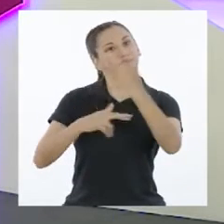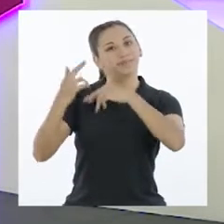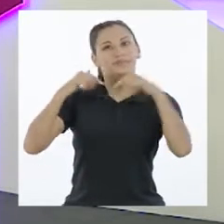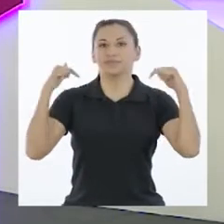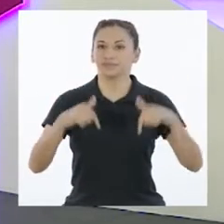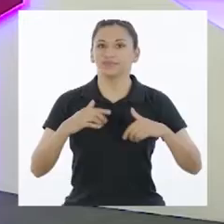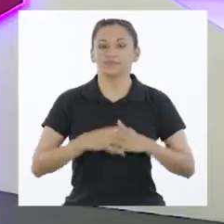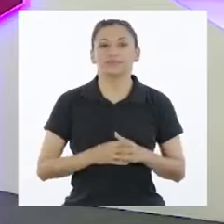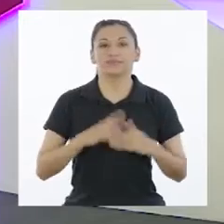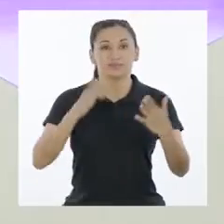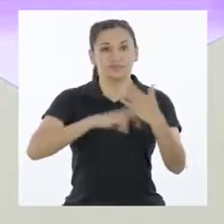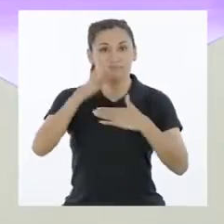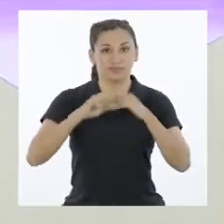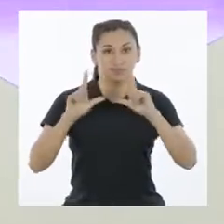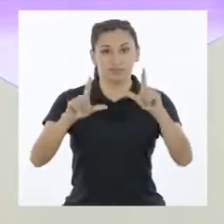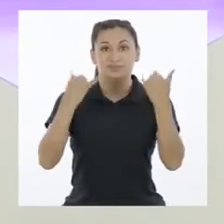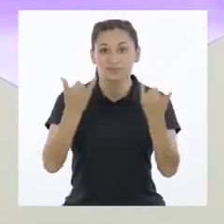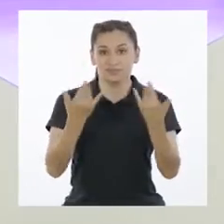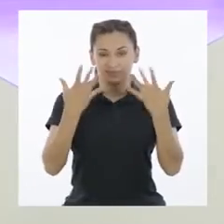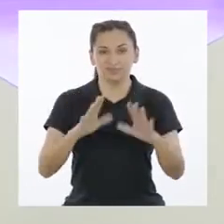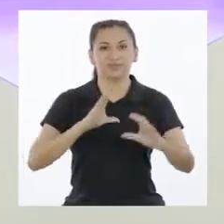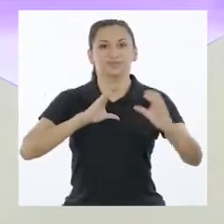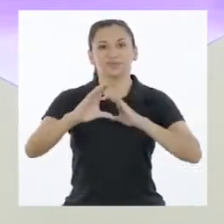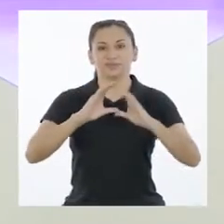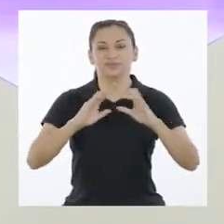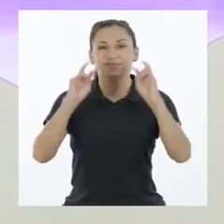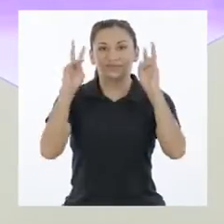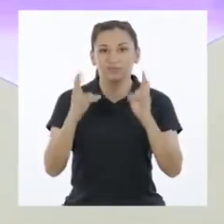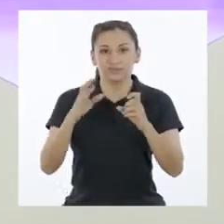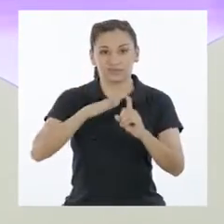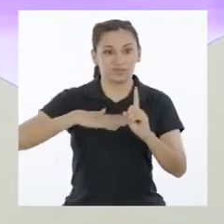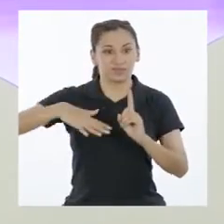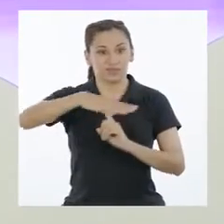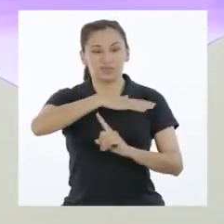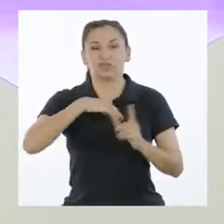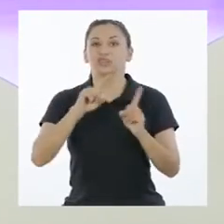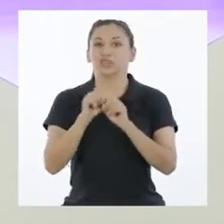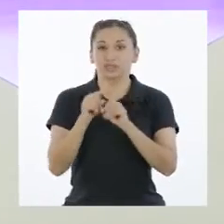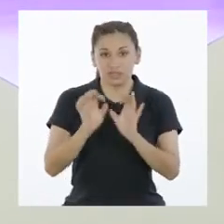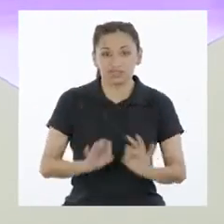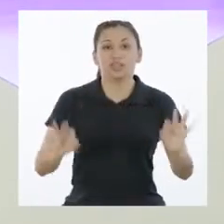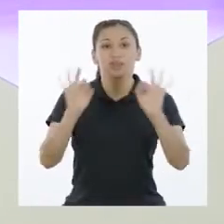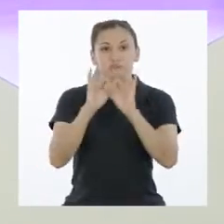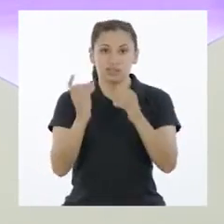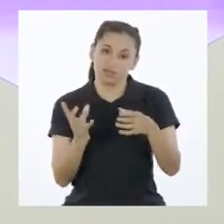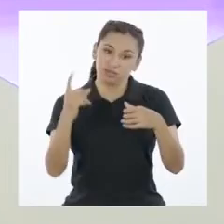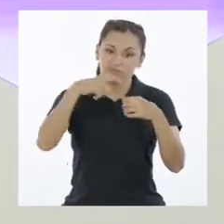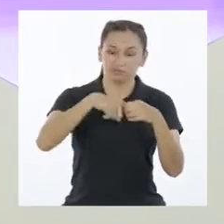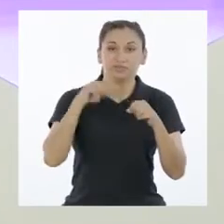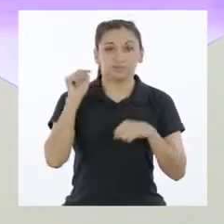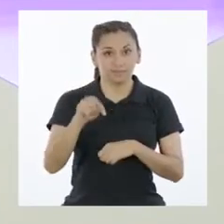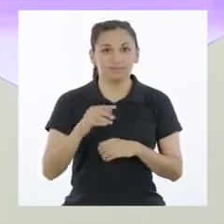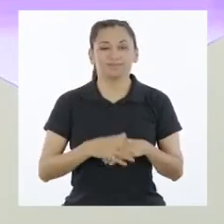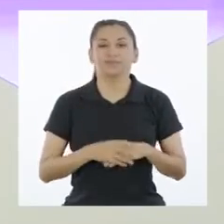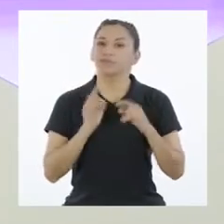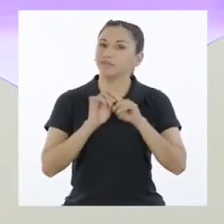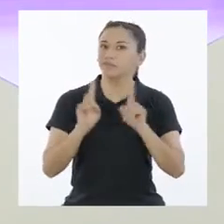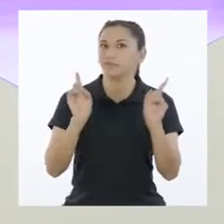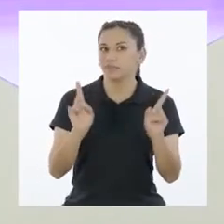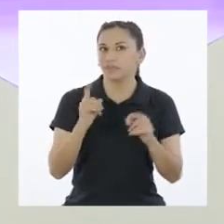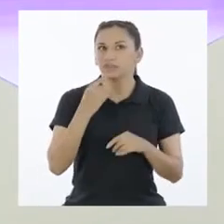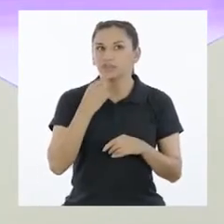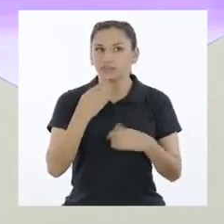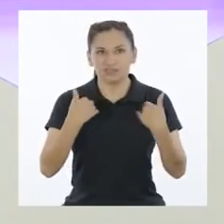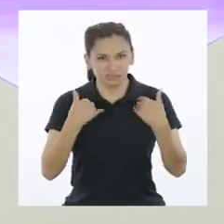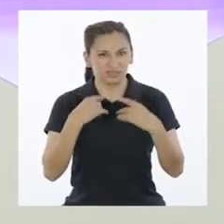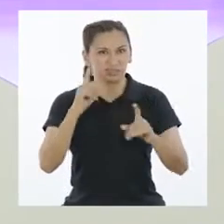¡Ya estamos de vuelta! En el programa de hoy estamos hablando de los asuntos públicos y de lo importante que es involucrarnos en ellos. Sin